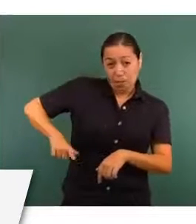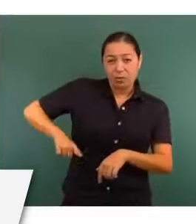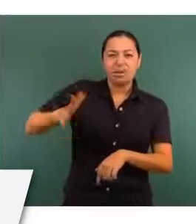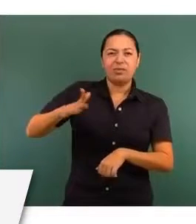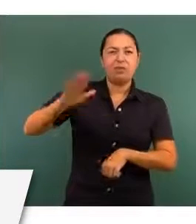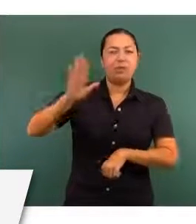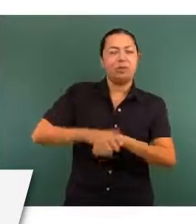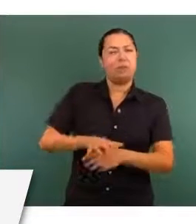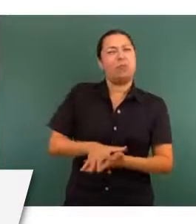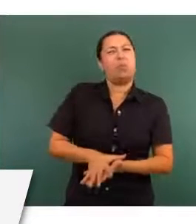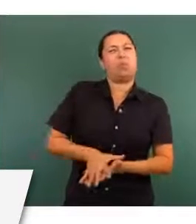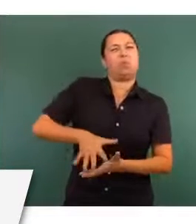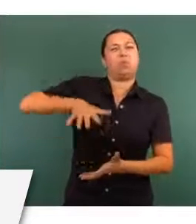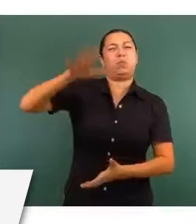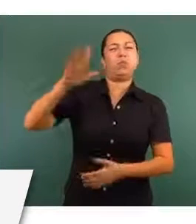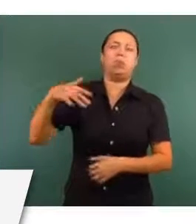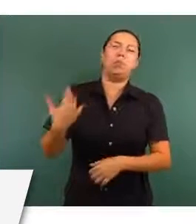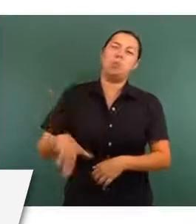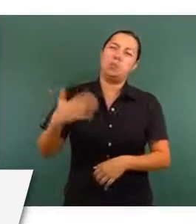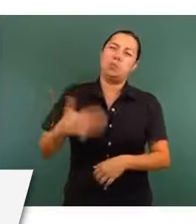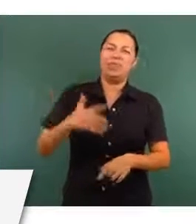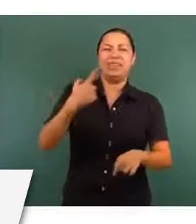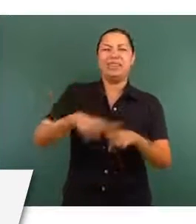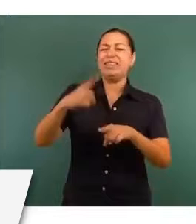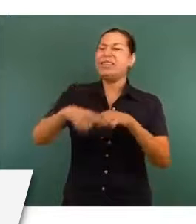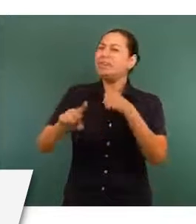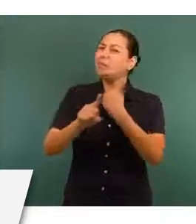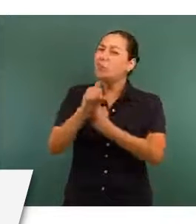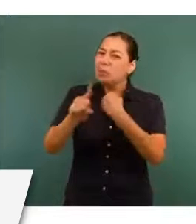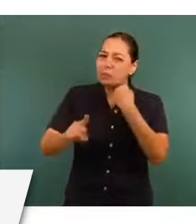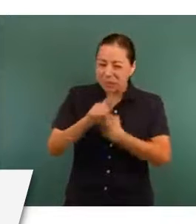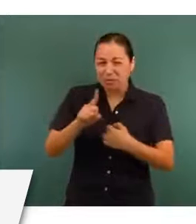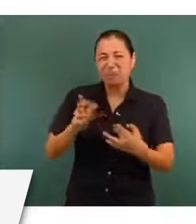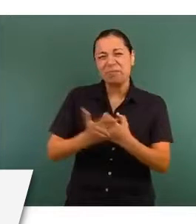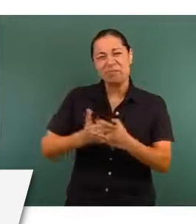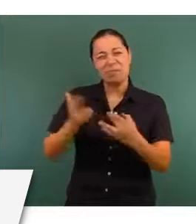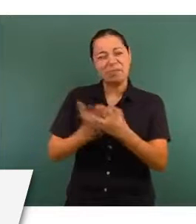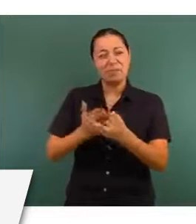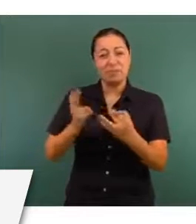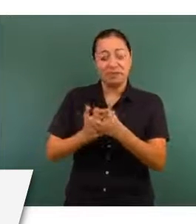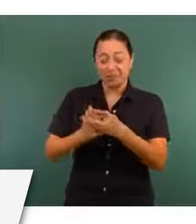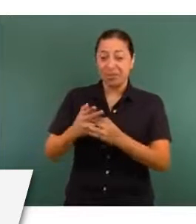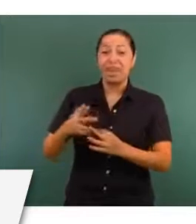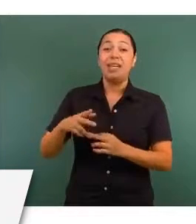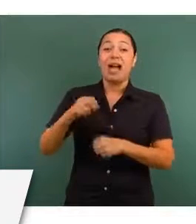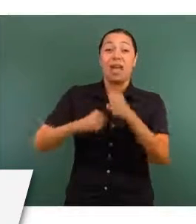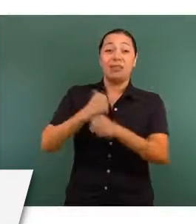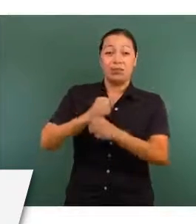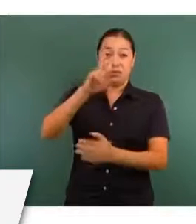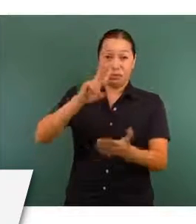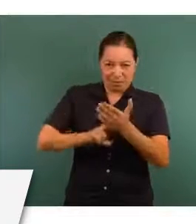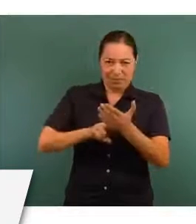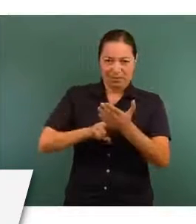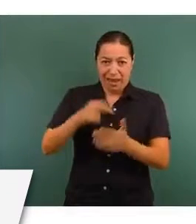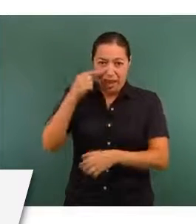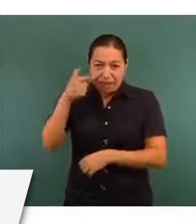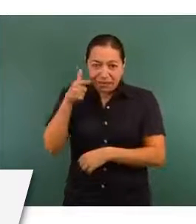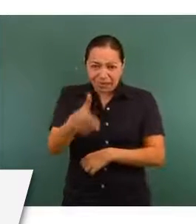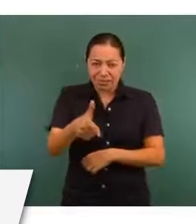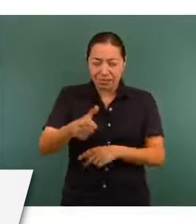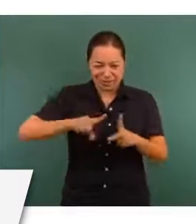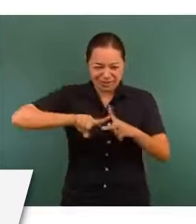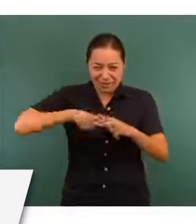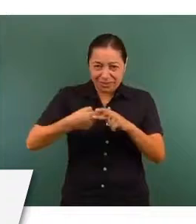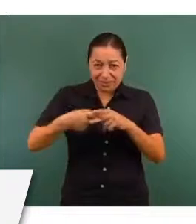dolosos desde el año 2000 y se puede advertir cómo a partir de ahí